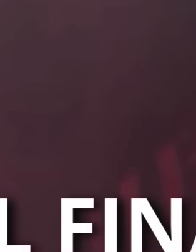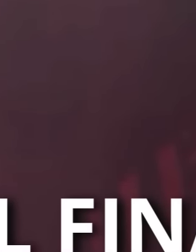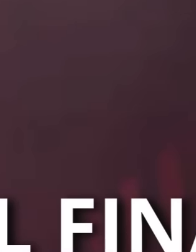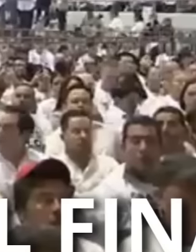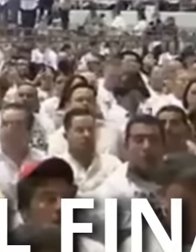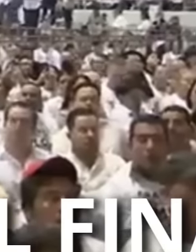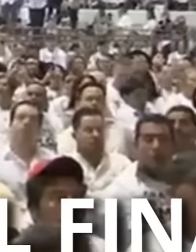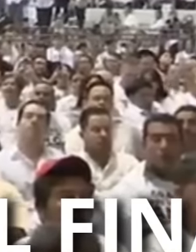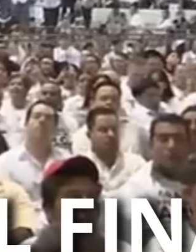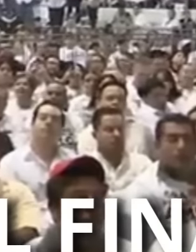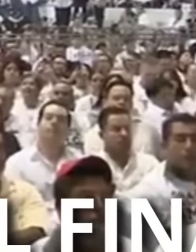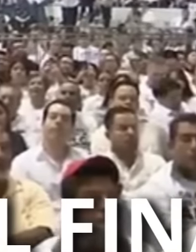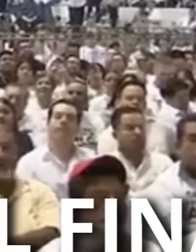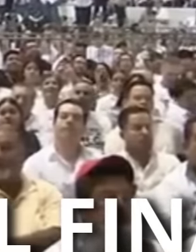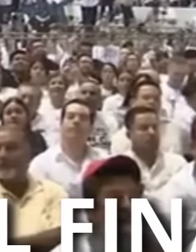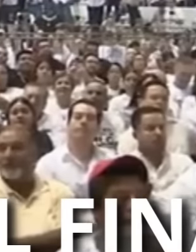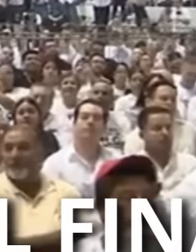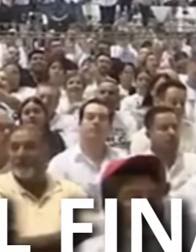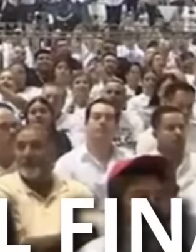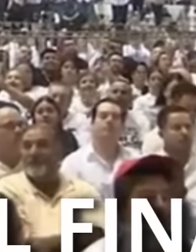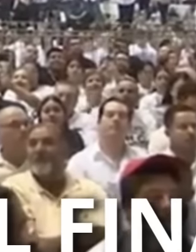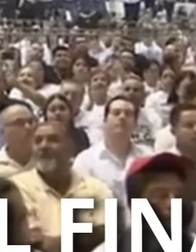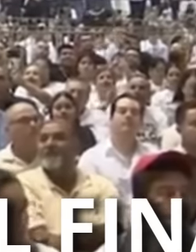Gracias a todos, a todas